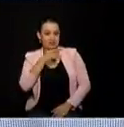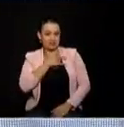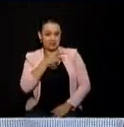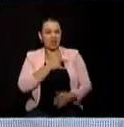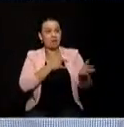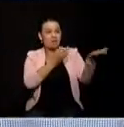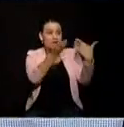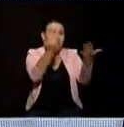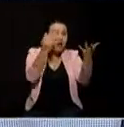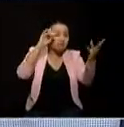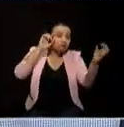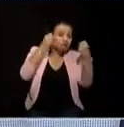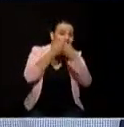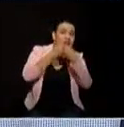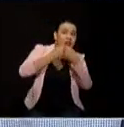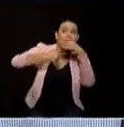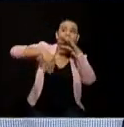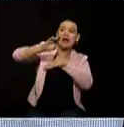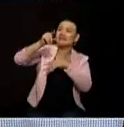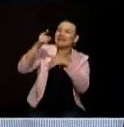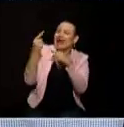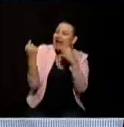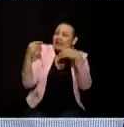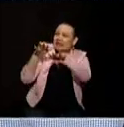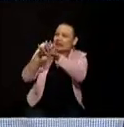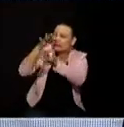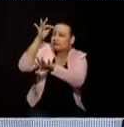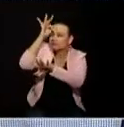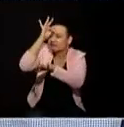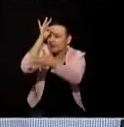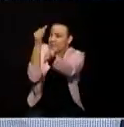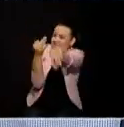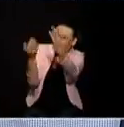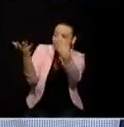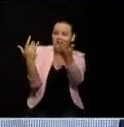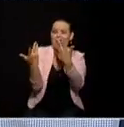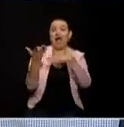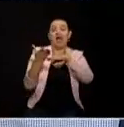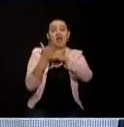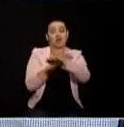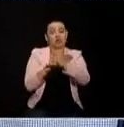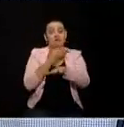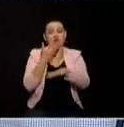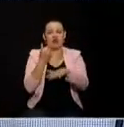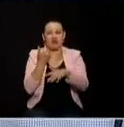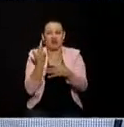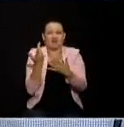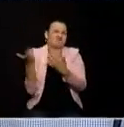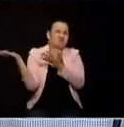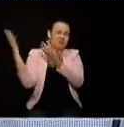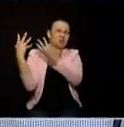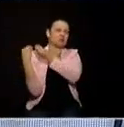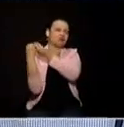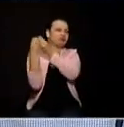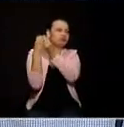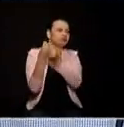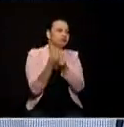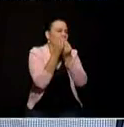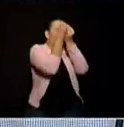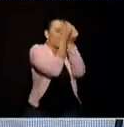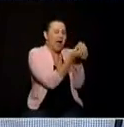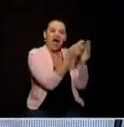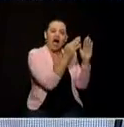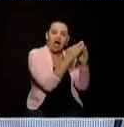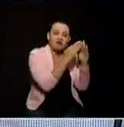red hospitalaria para manejar programas preventivos para ir a los hogares a los municipios ir a las